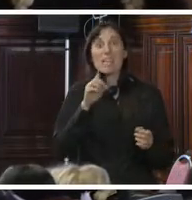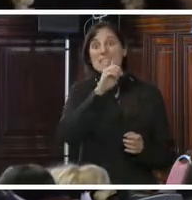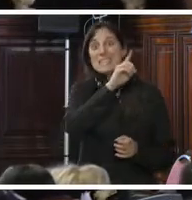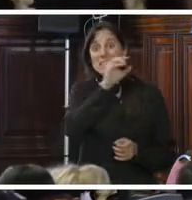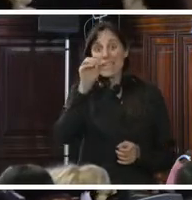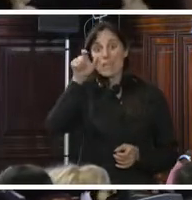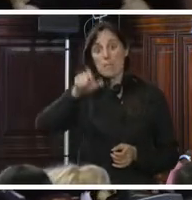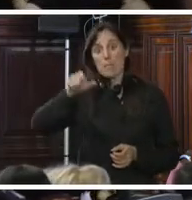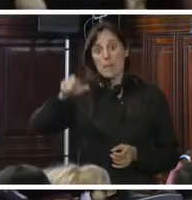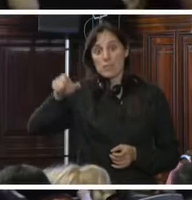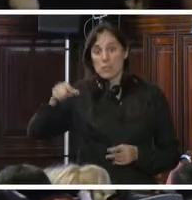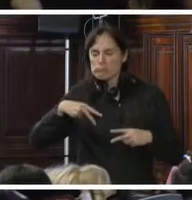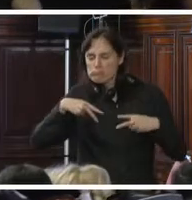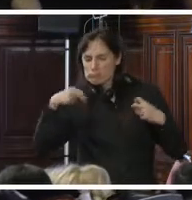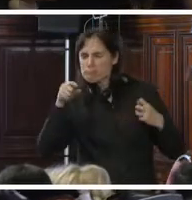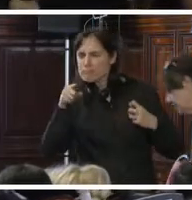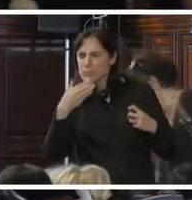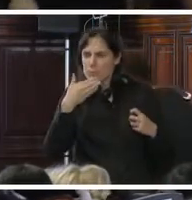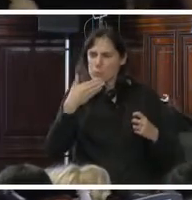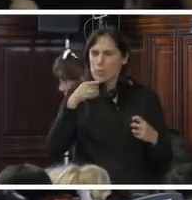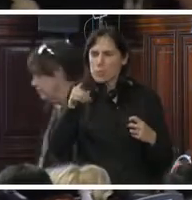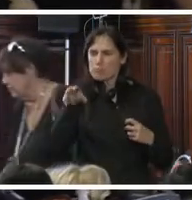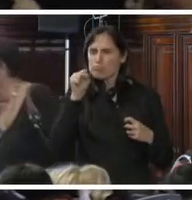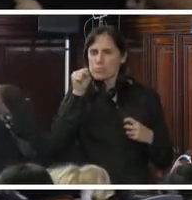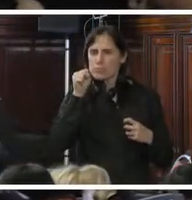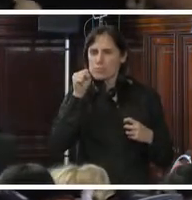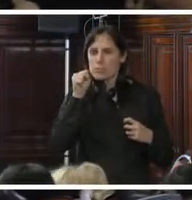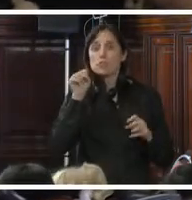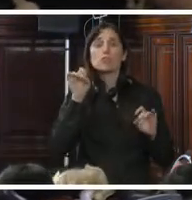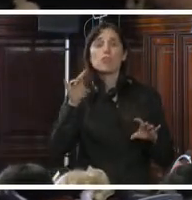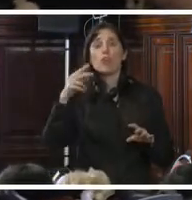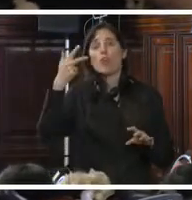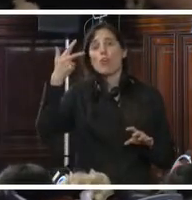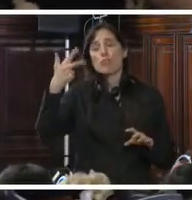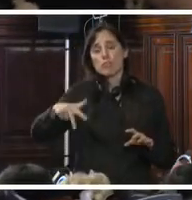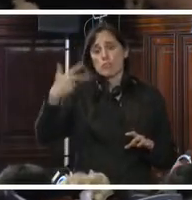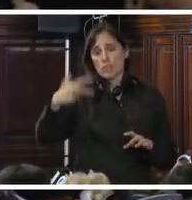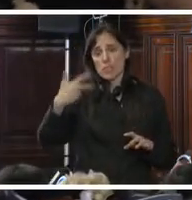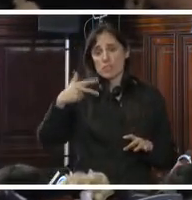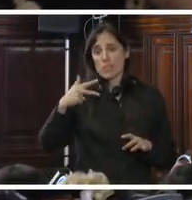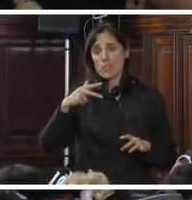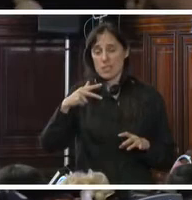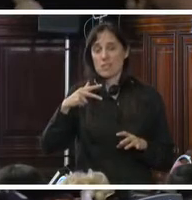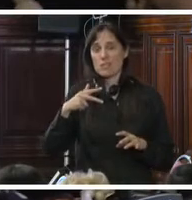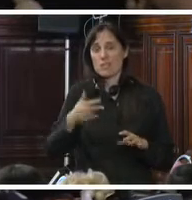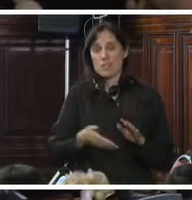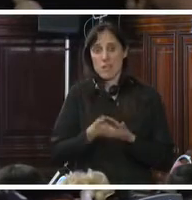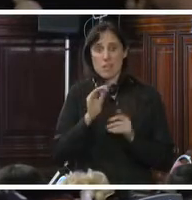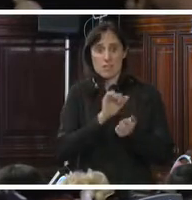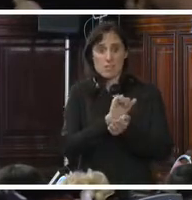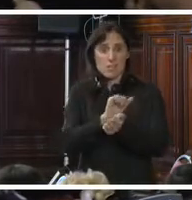personas oficialmente investigadas por la policía, solo 13 son condenados en un tribunal de primera instancia.